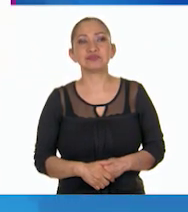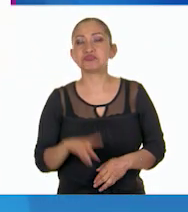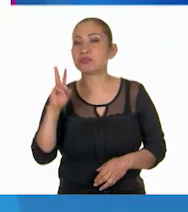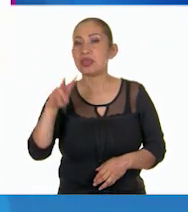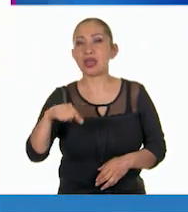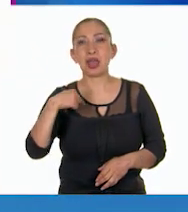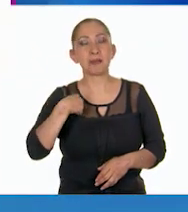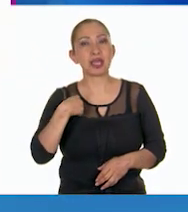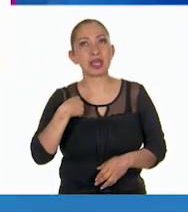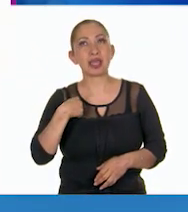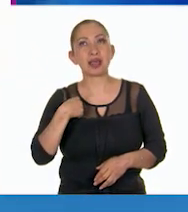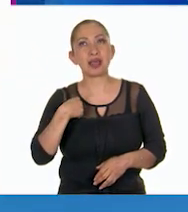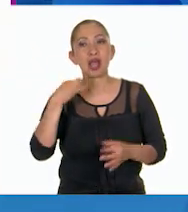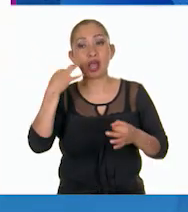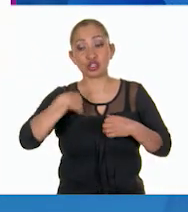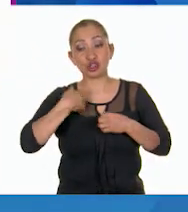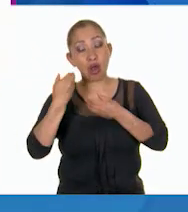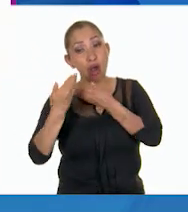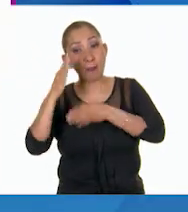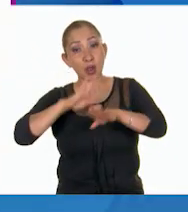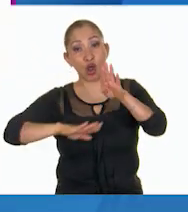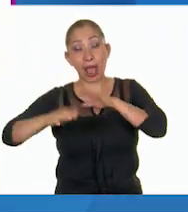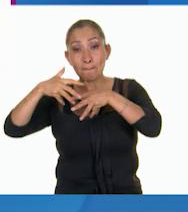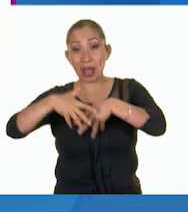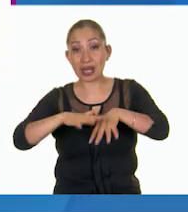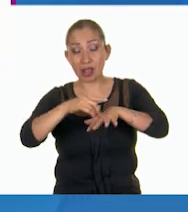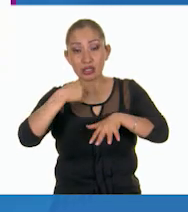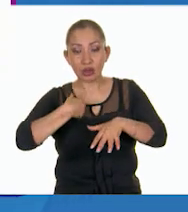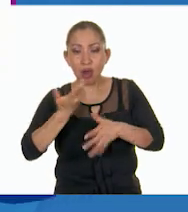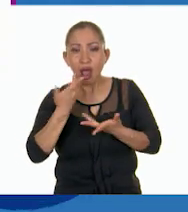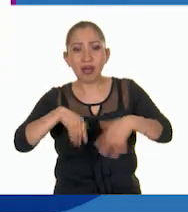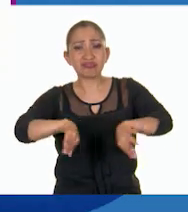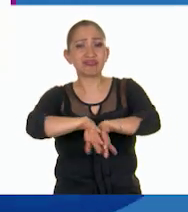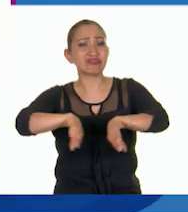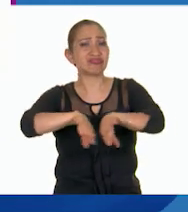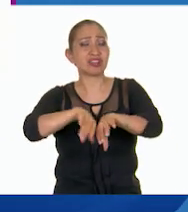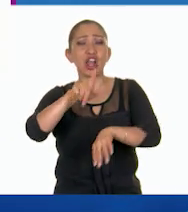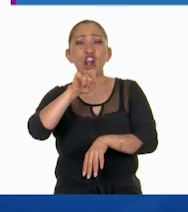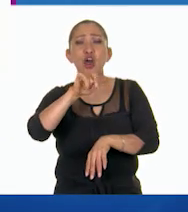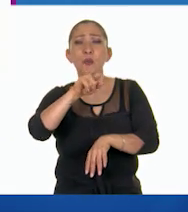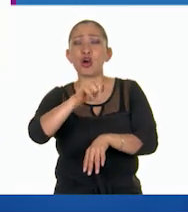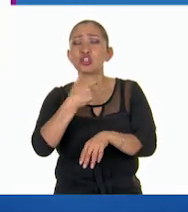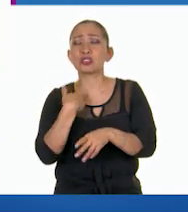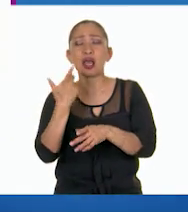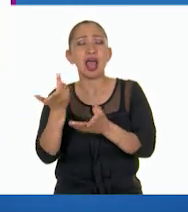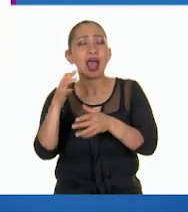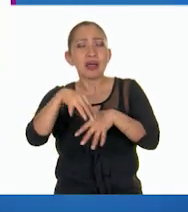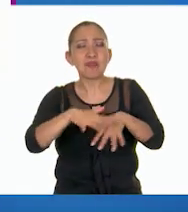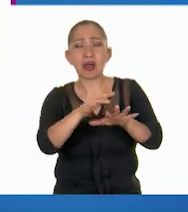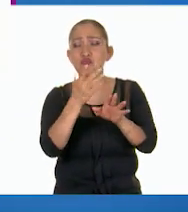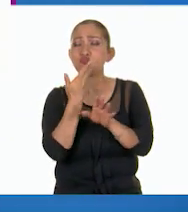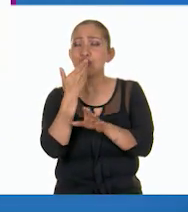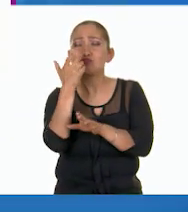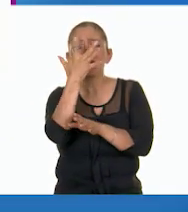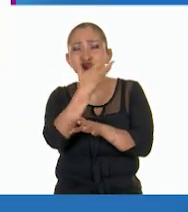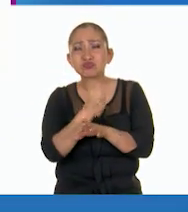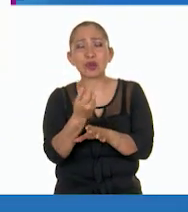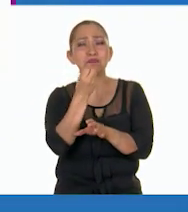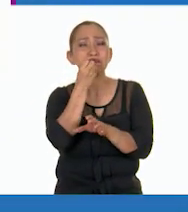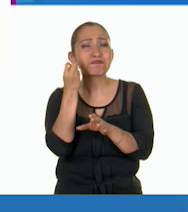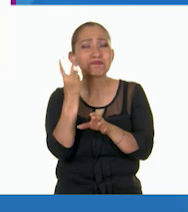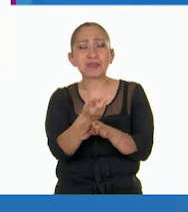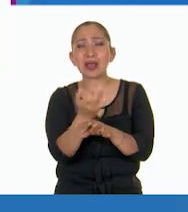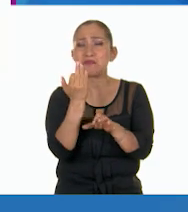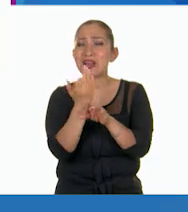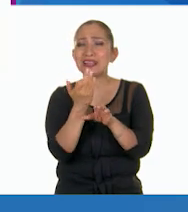Definitivamente lo que me llevó a querer ser bióloga marina fueron los lobos marinos. Son unos animales muy simpáticos, muy carismáticos,